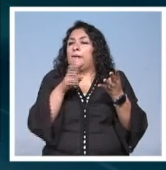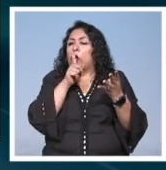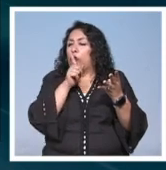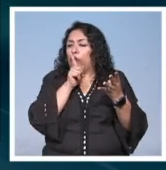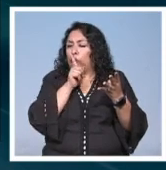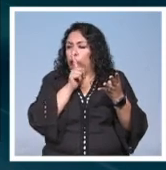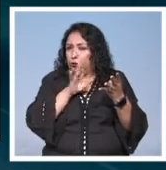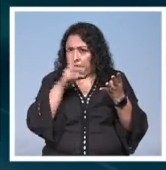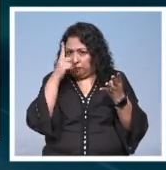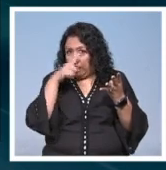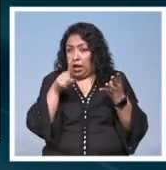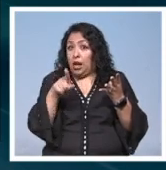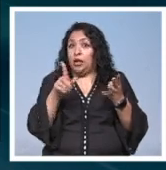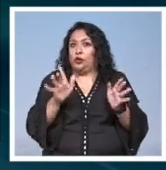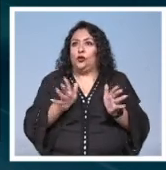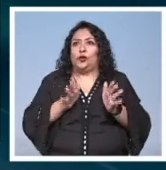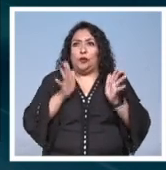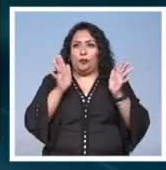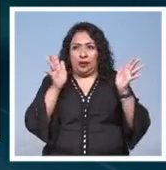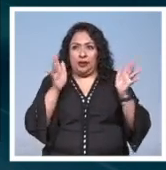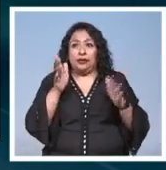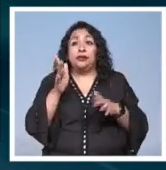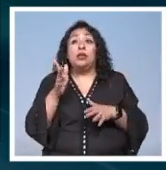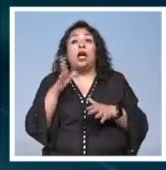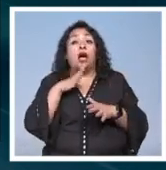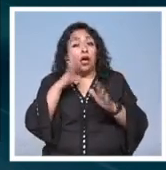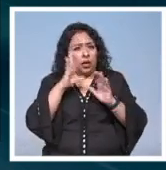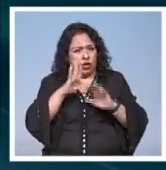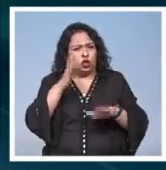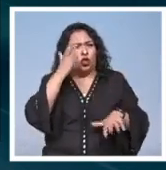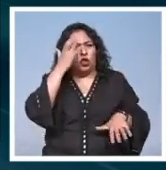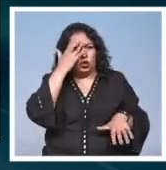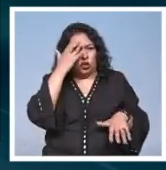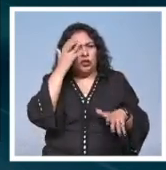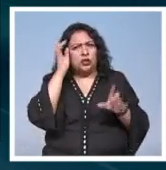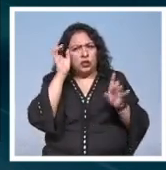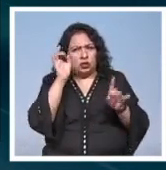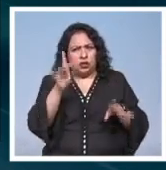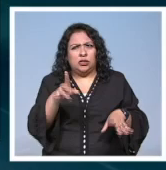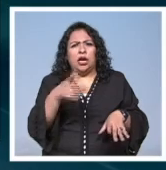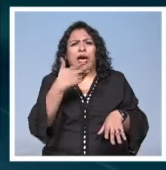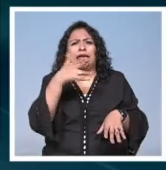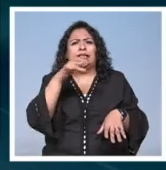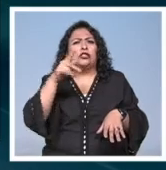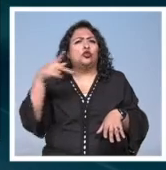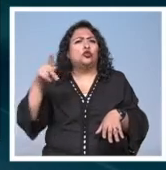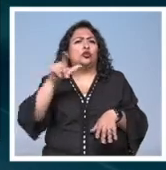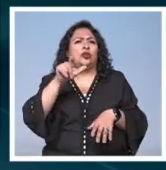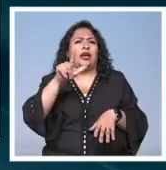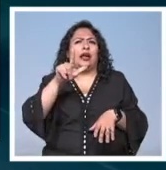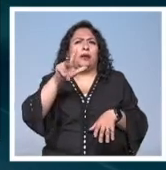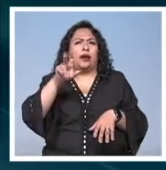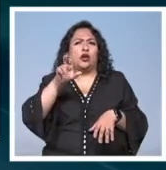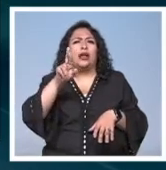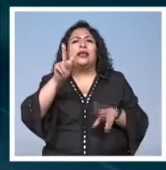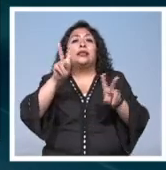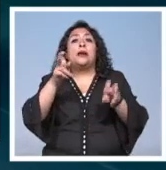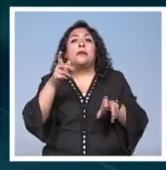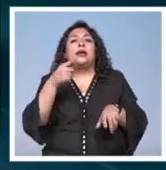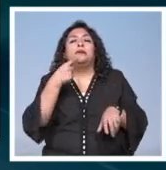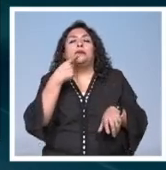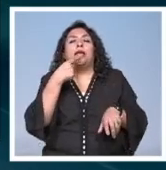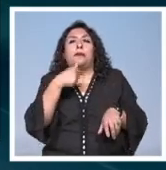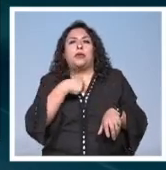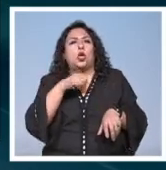para darles nada más de sorpresa y van desde canciones muy conocidas o sea desde los hits de Álvaro Carrillo como Sabor a mí hasta